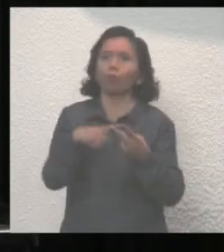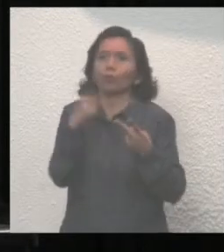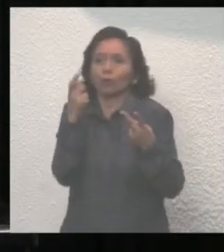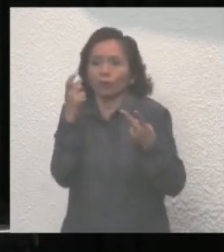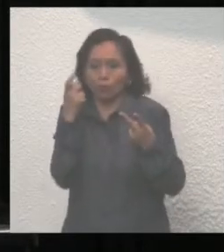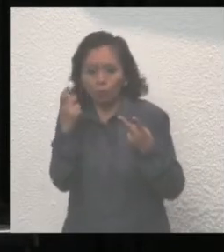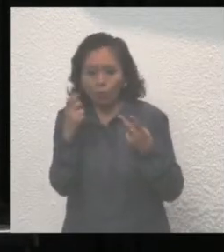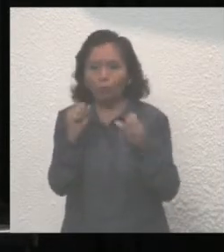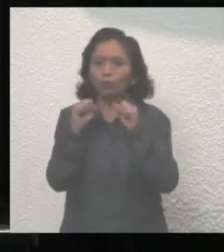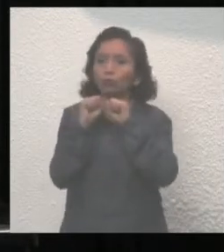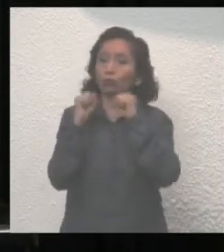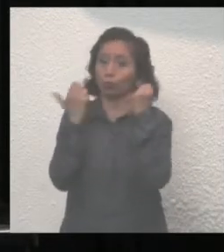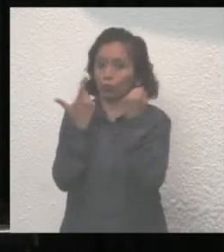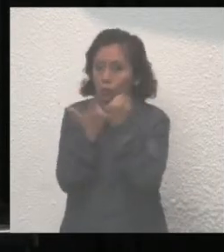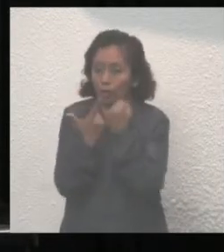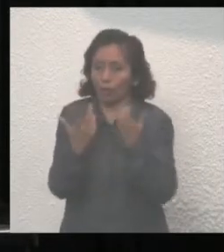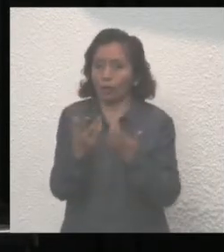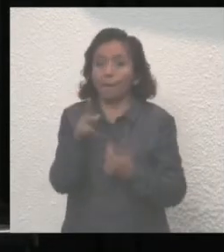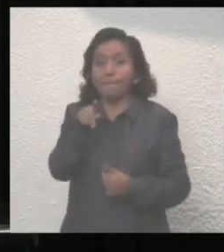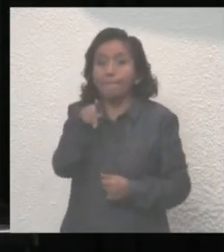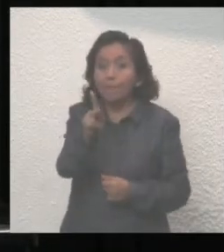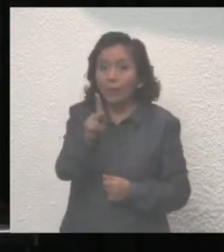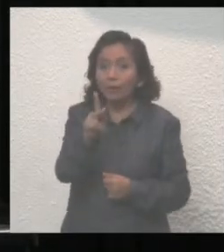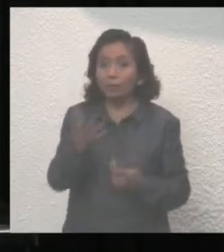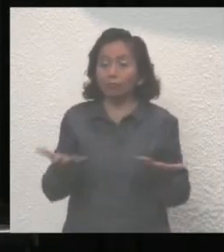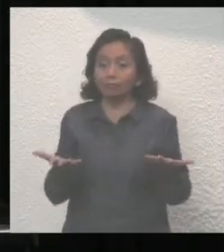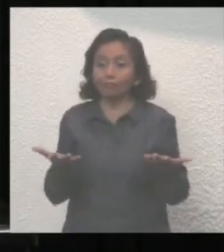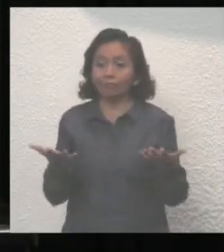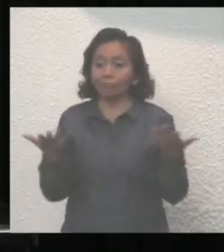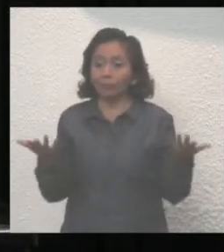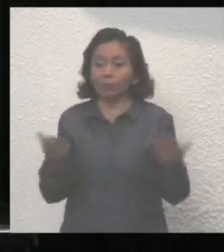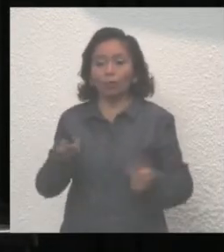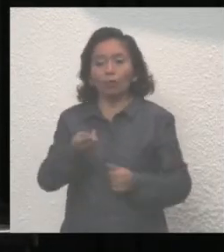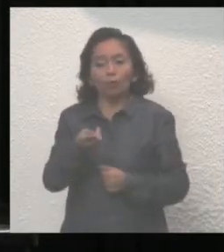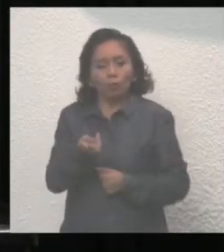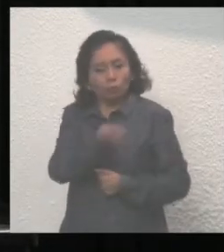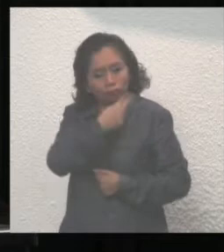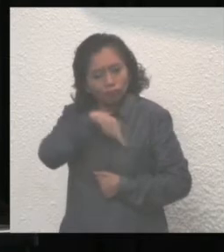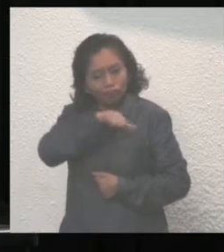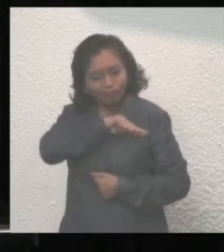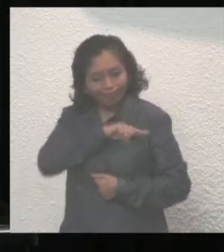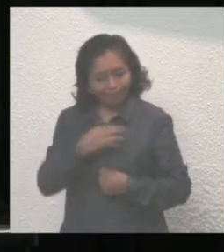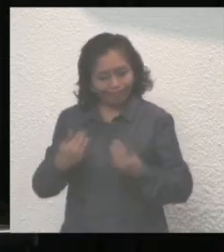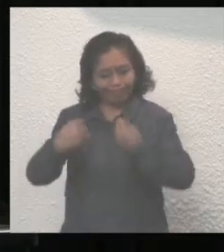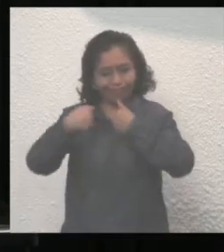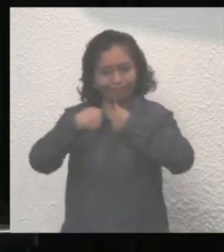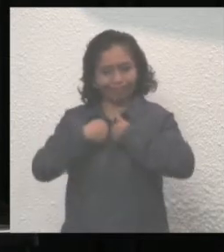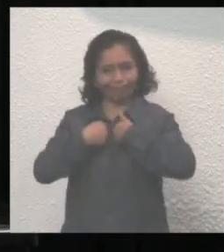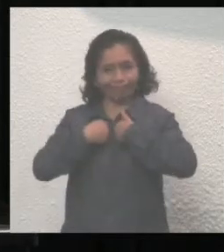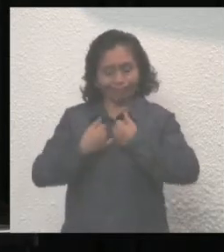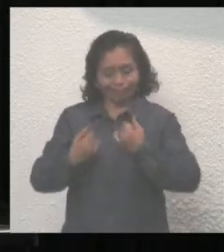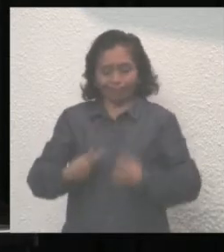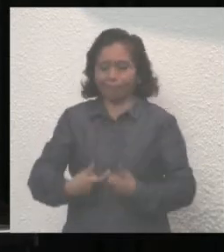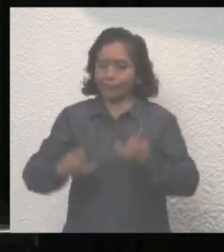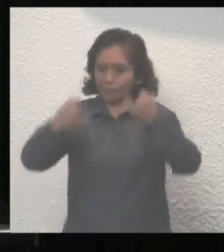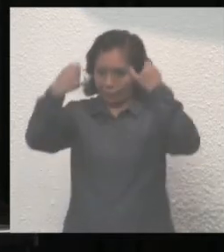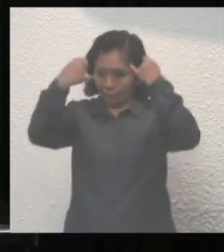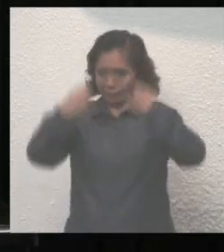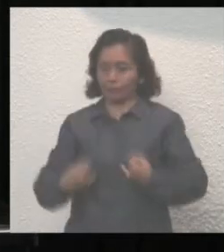pero sobre todo ha puesto a prueba nuestro carácter que es el que define nuestro futuro.